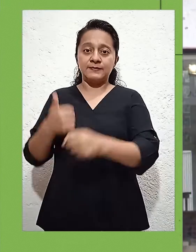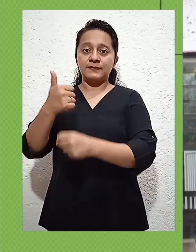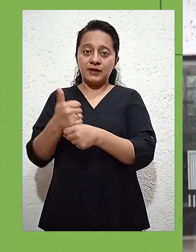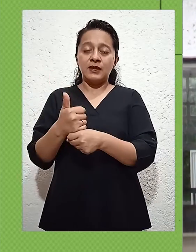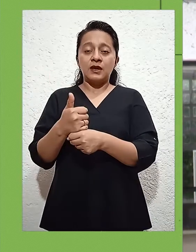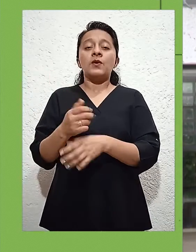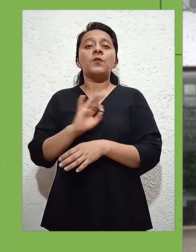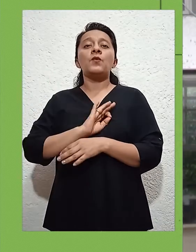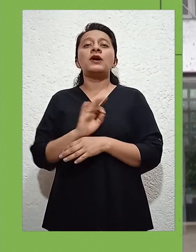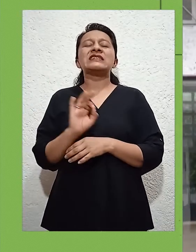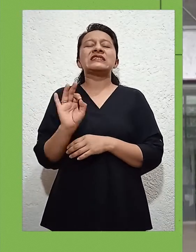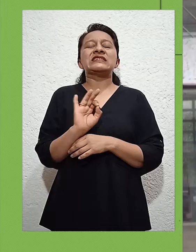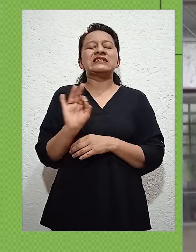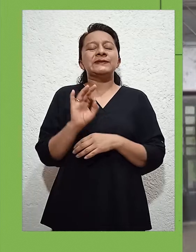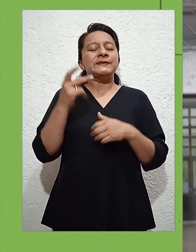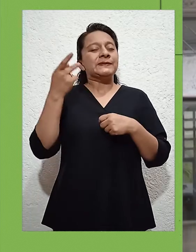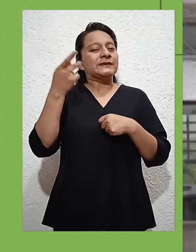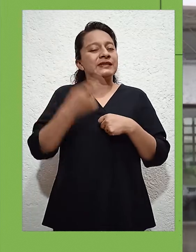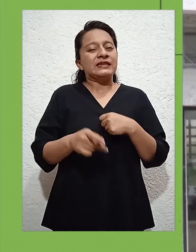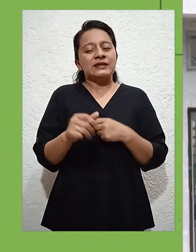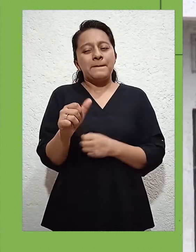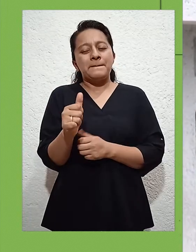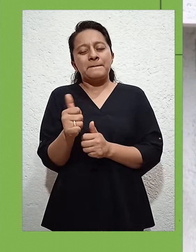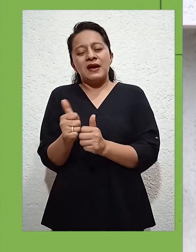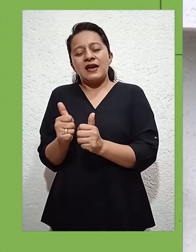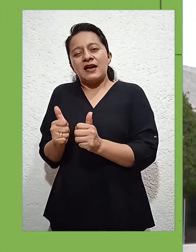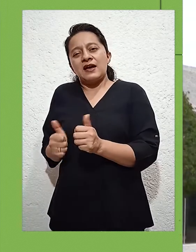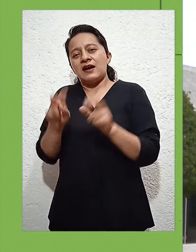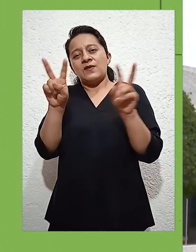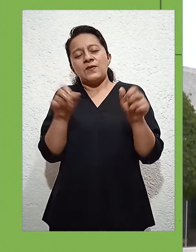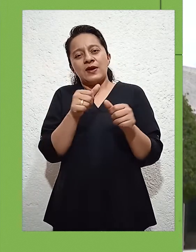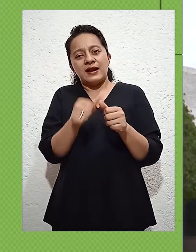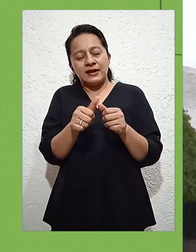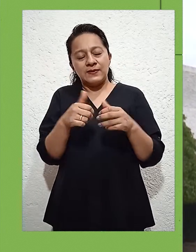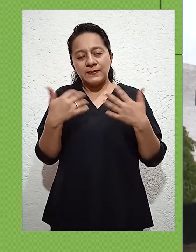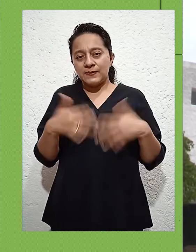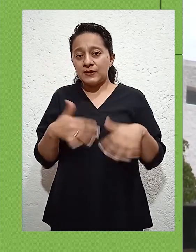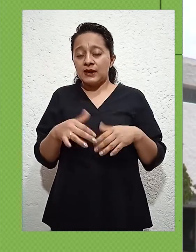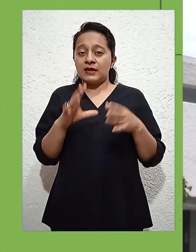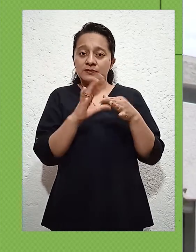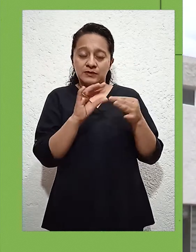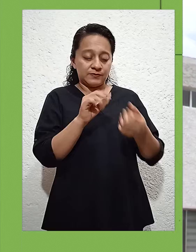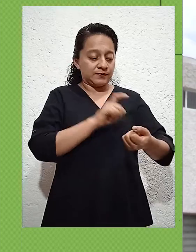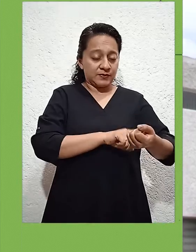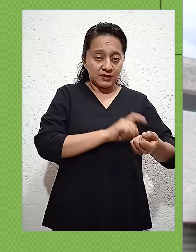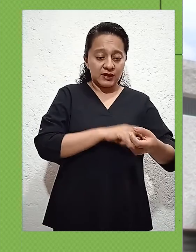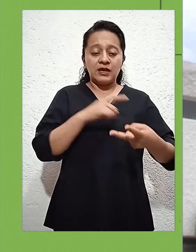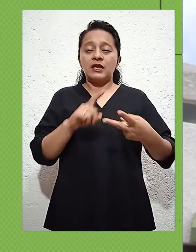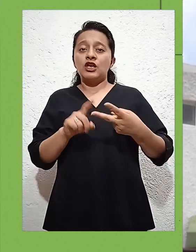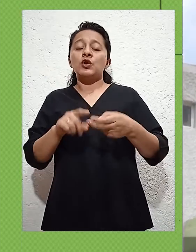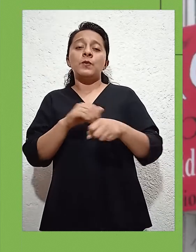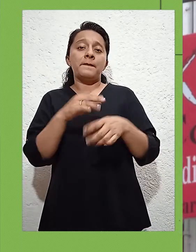propicios para que la reactivación económica se mantenga, por lo que depende de cómo se desarrolle el consumo y que los comercios sean responsables